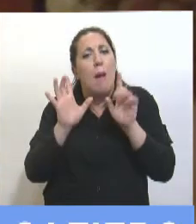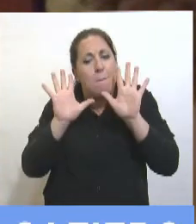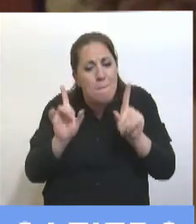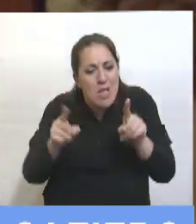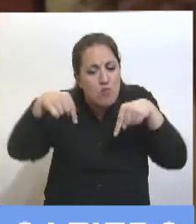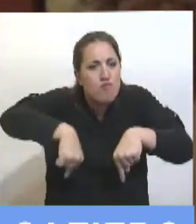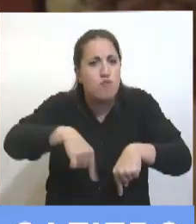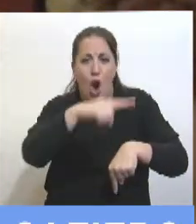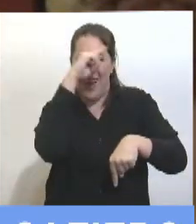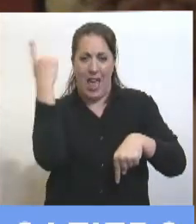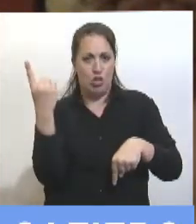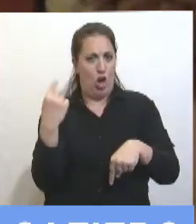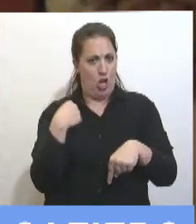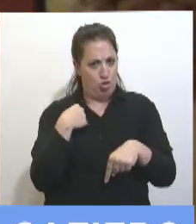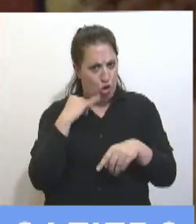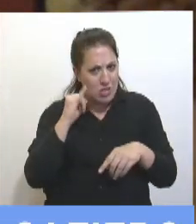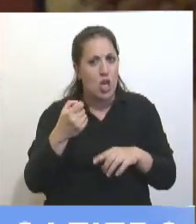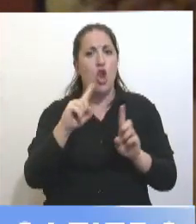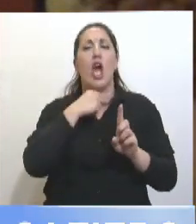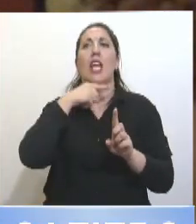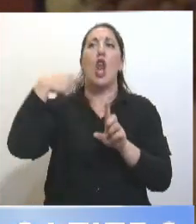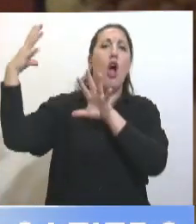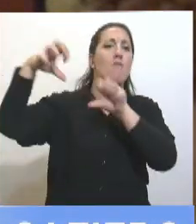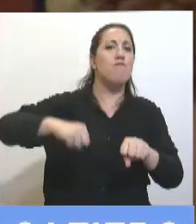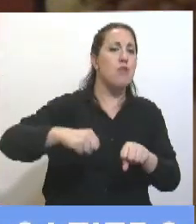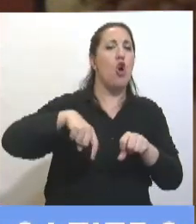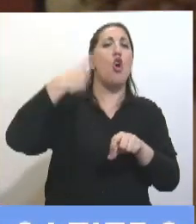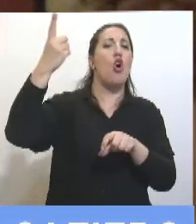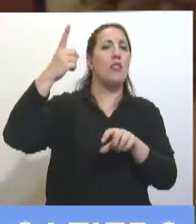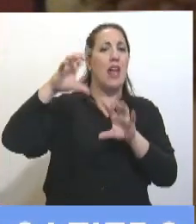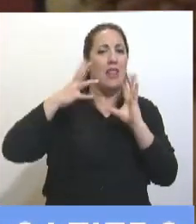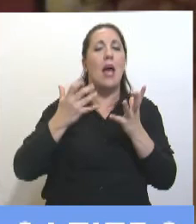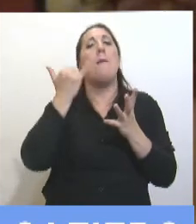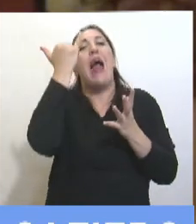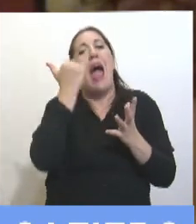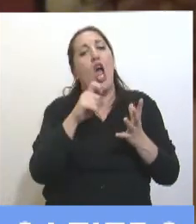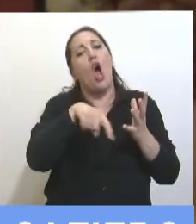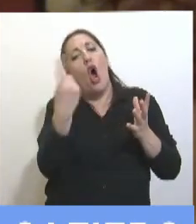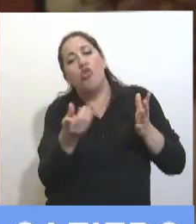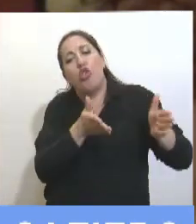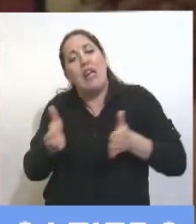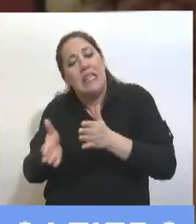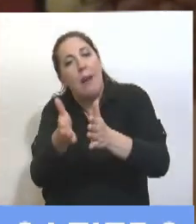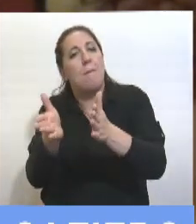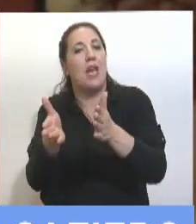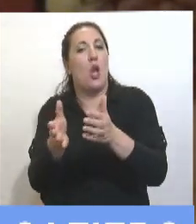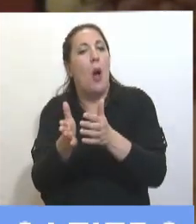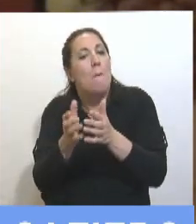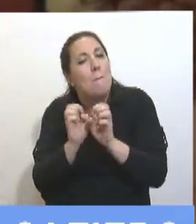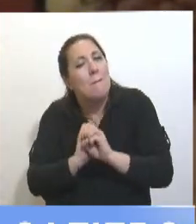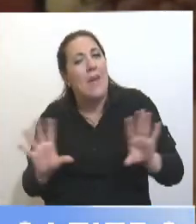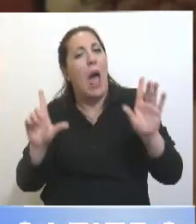termine otra corporación internacional. Pero hay otros caminos más prácticos, menos gravosos,